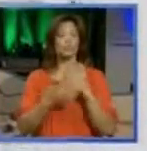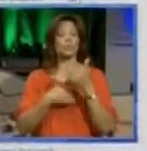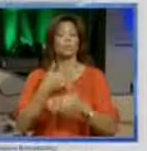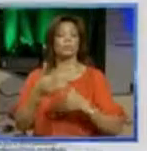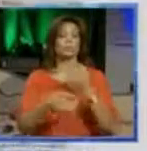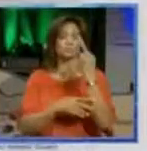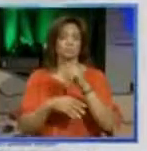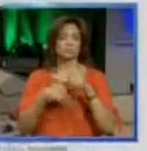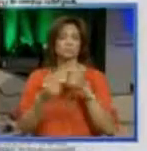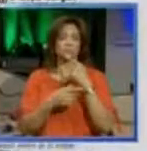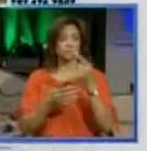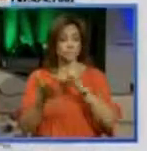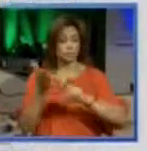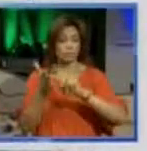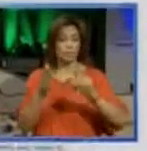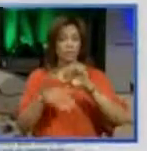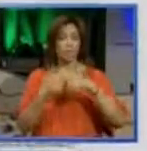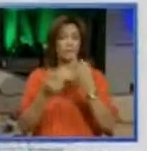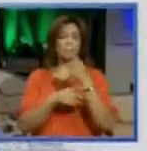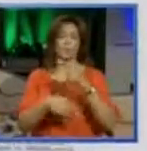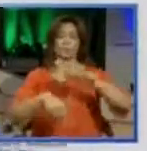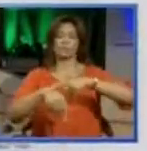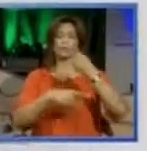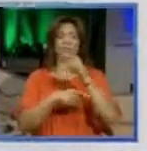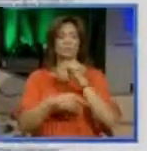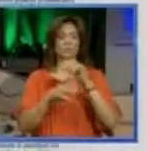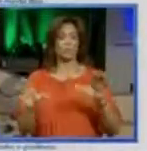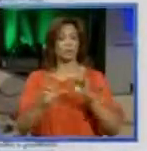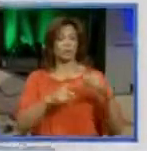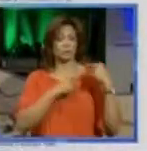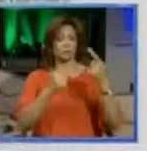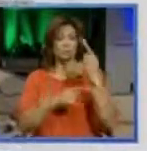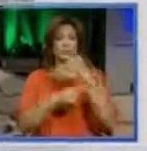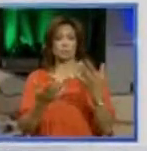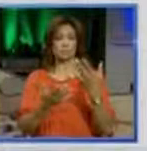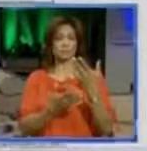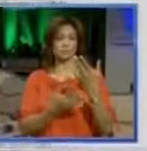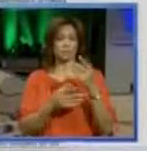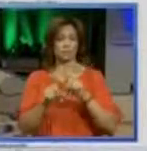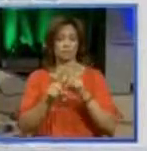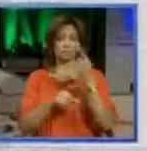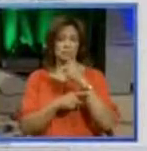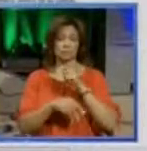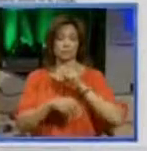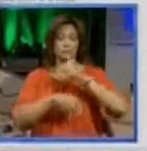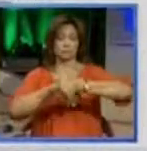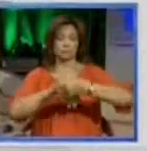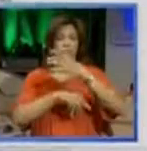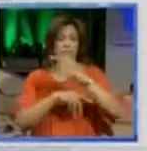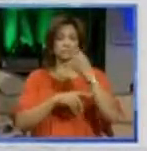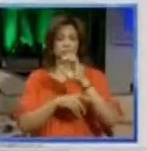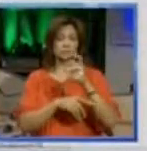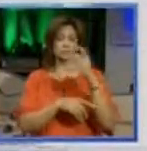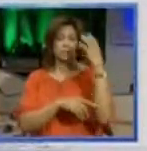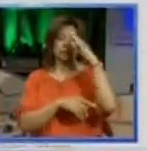proceso, cómo fue la investigación, cuánto tiempo se estuvo haciendo esto, que inclusive le imputan a la